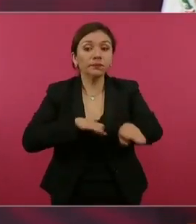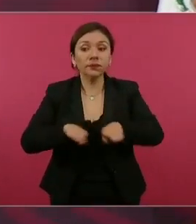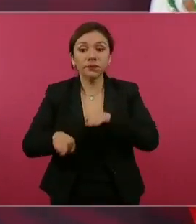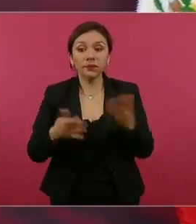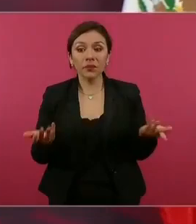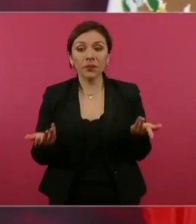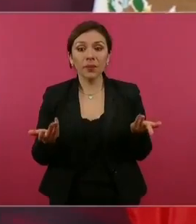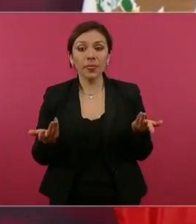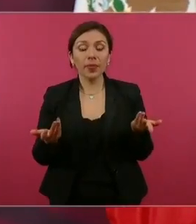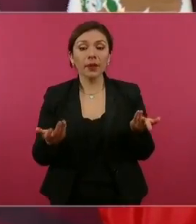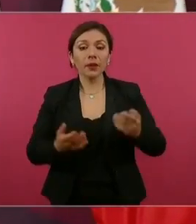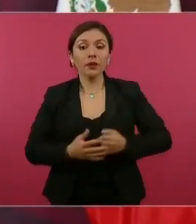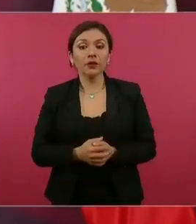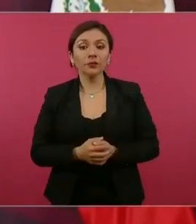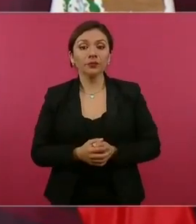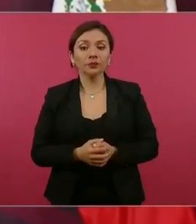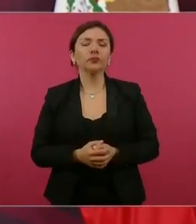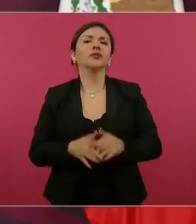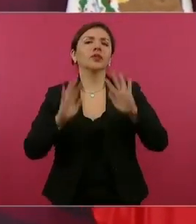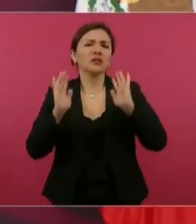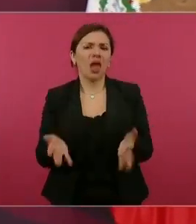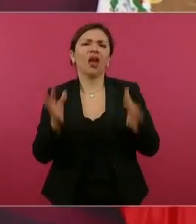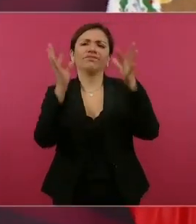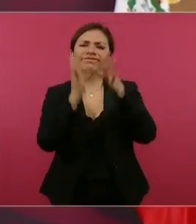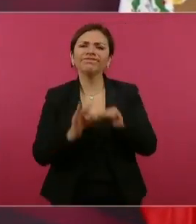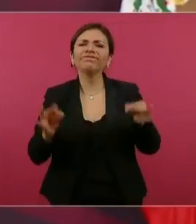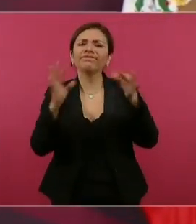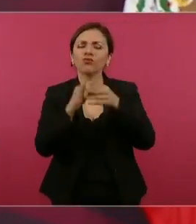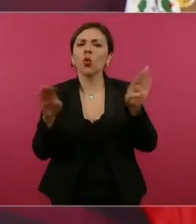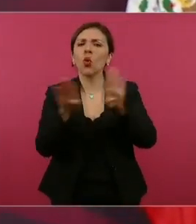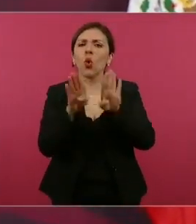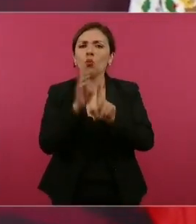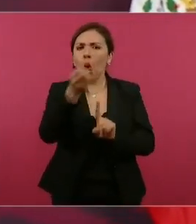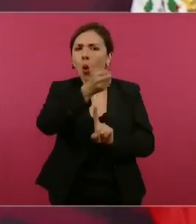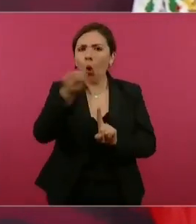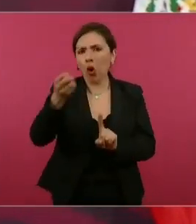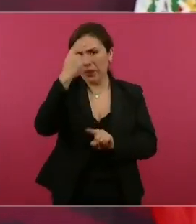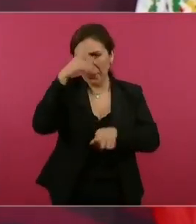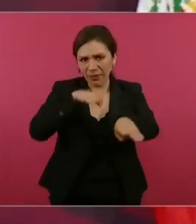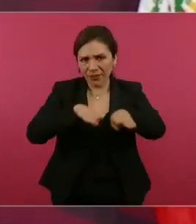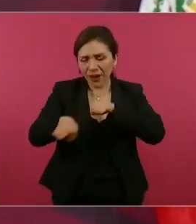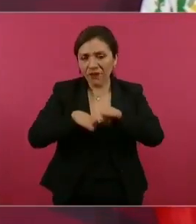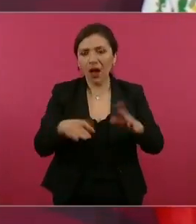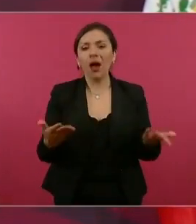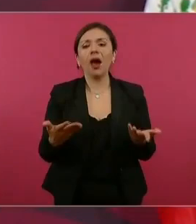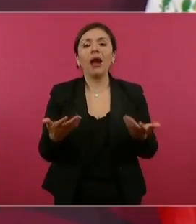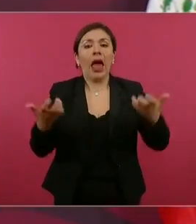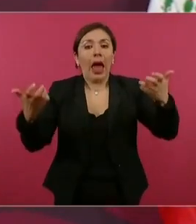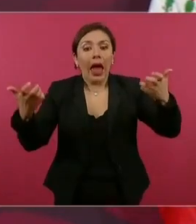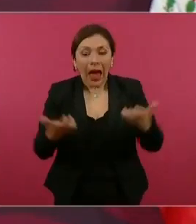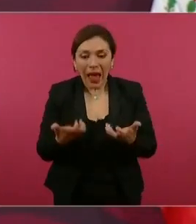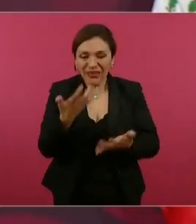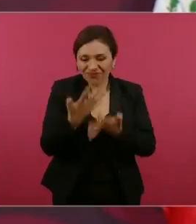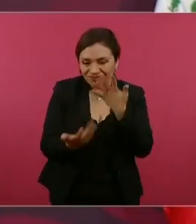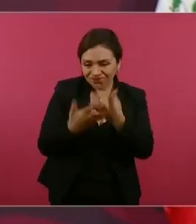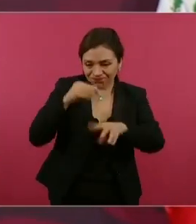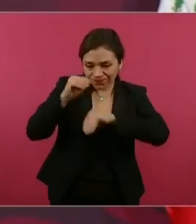conocer los lineamientos y luego la elaboración